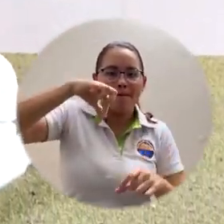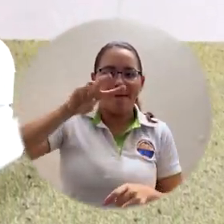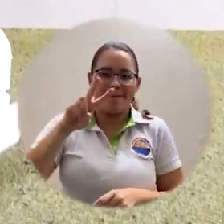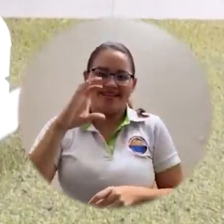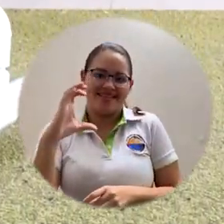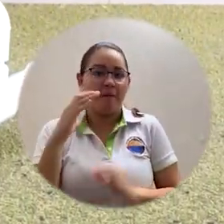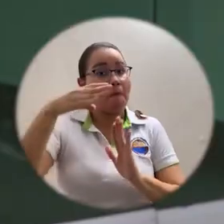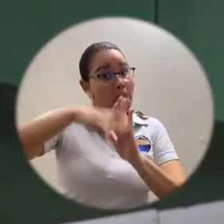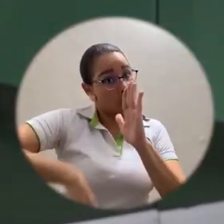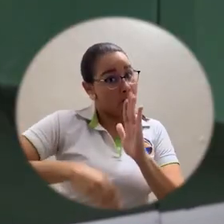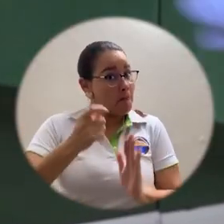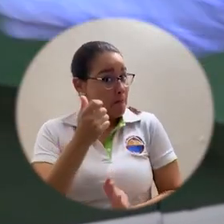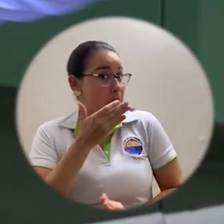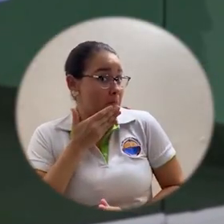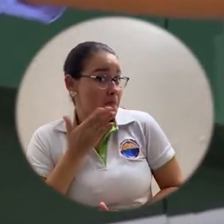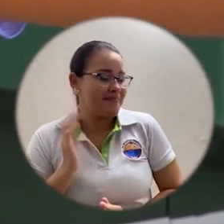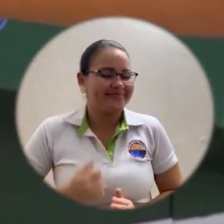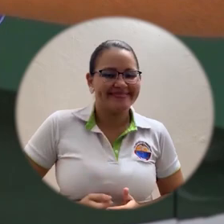económico.